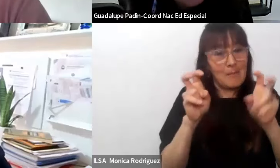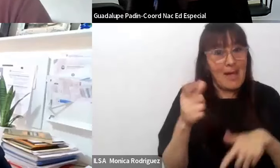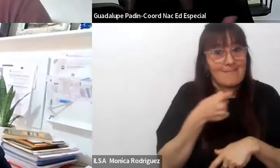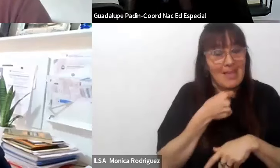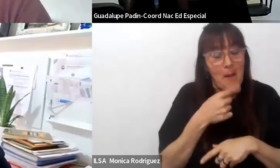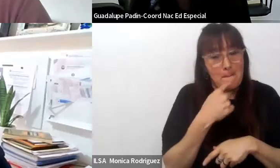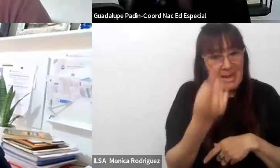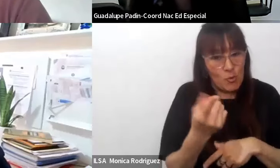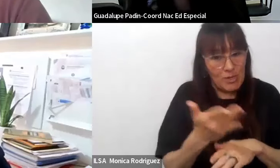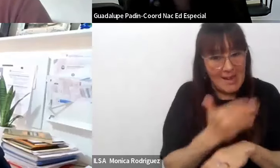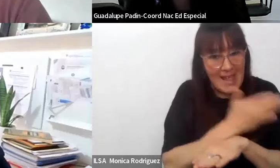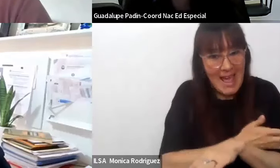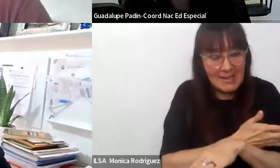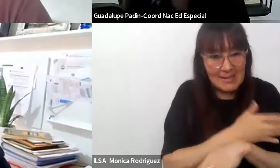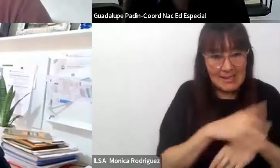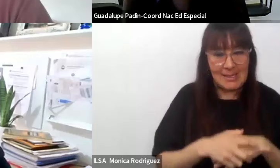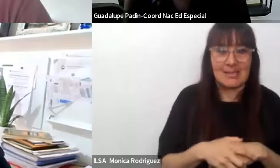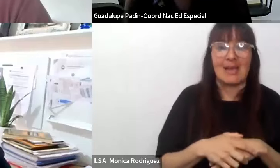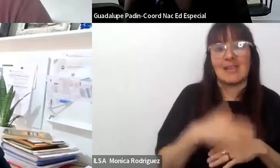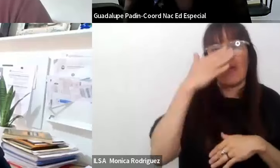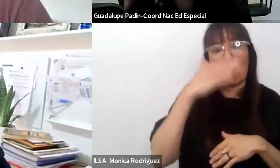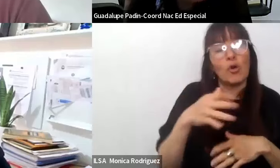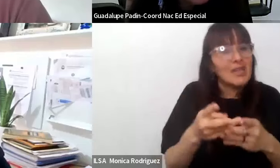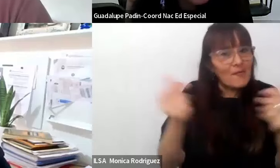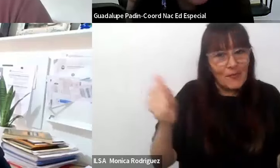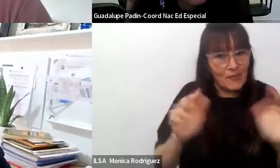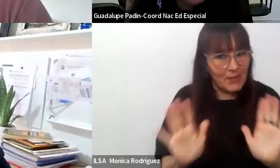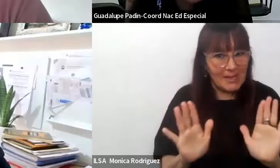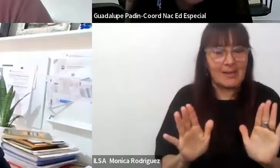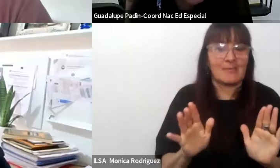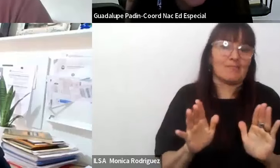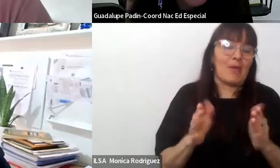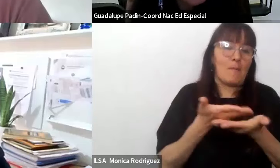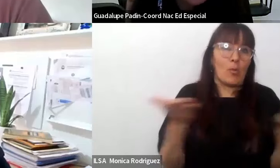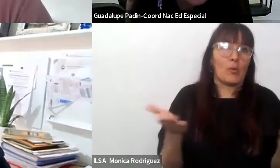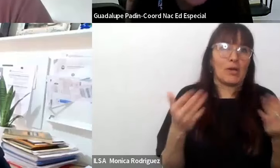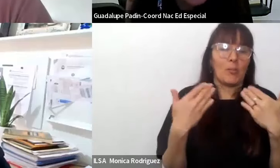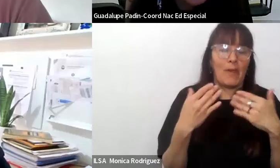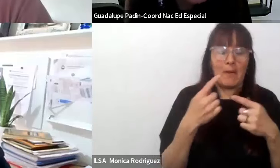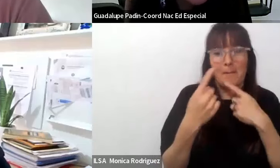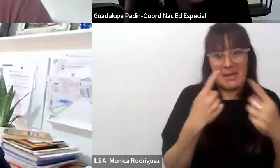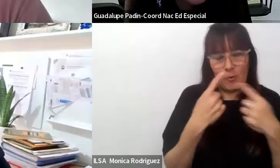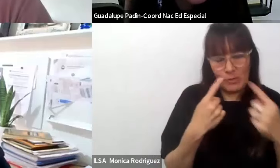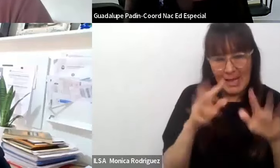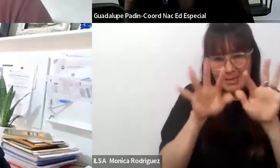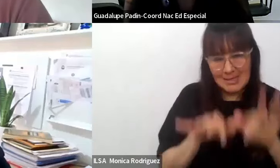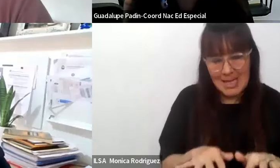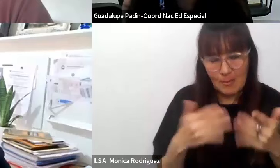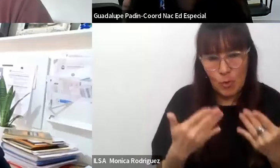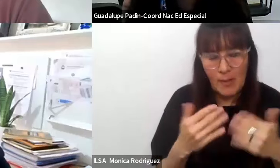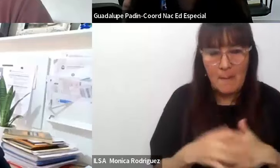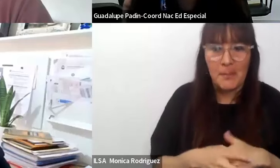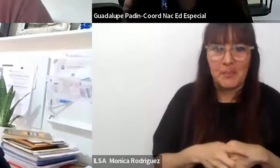para después ya darles paso a que ustedes puedan cerrar y puedan preguntarse uno a otro aquellas cuestiones que les parezcan interesantes